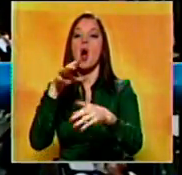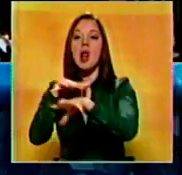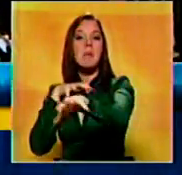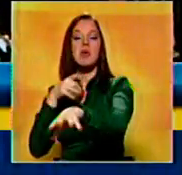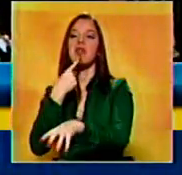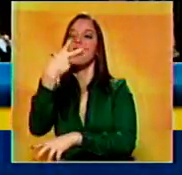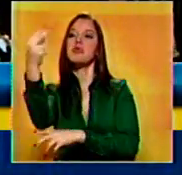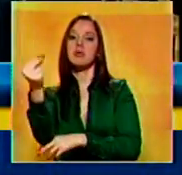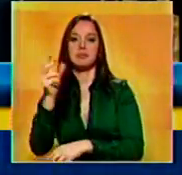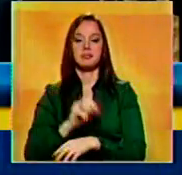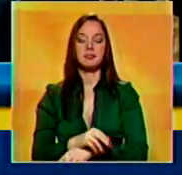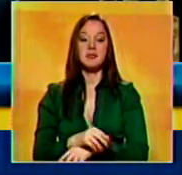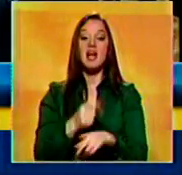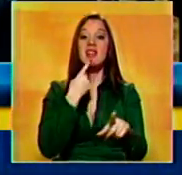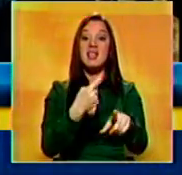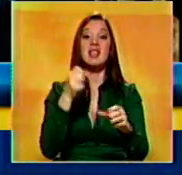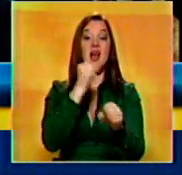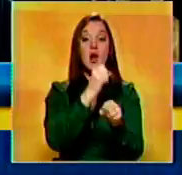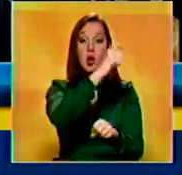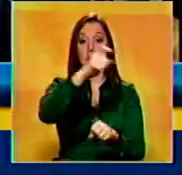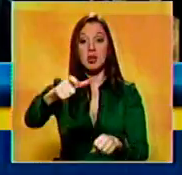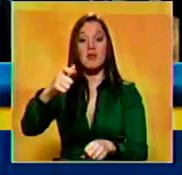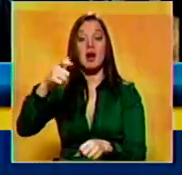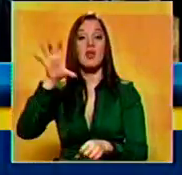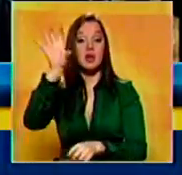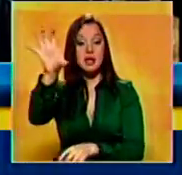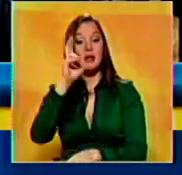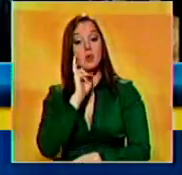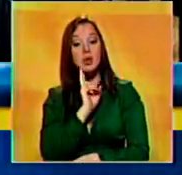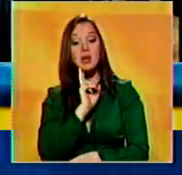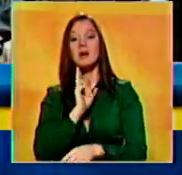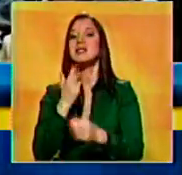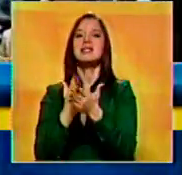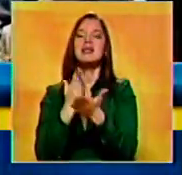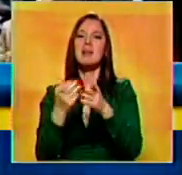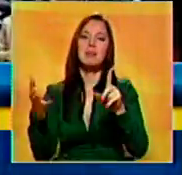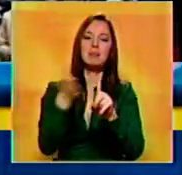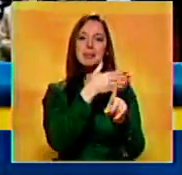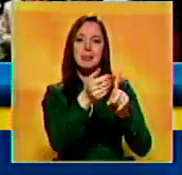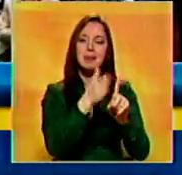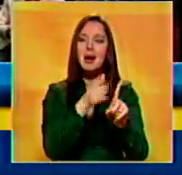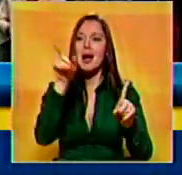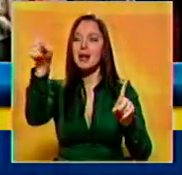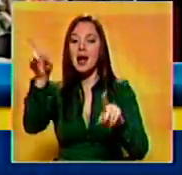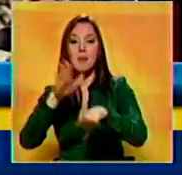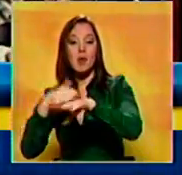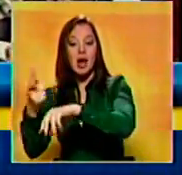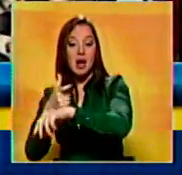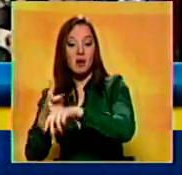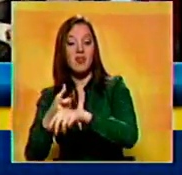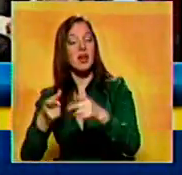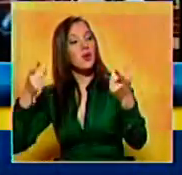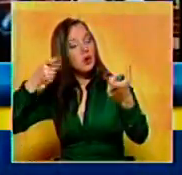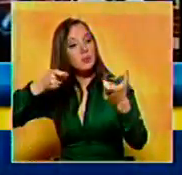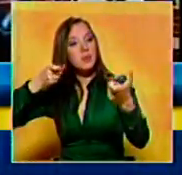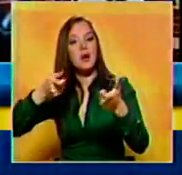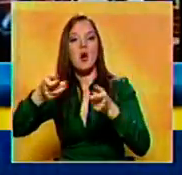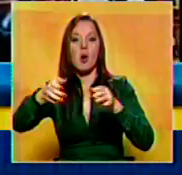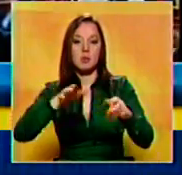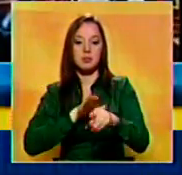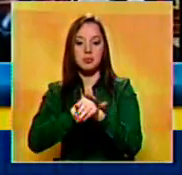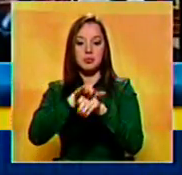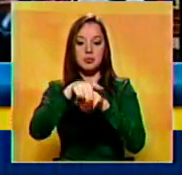aseguró que en el estado de Bolívar los trabajadores son objeto de agresiones, denunciando que es el gobierno nacional el que los reprime con cárcel y tanquetas.